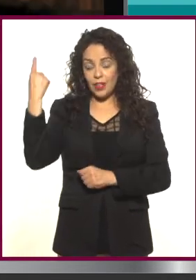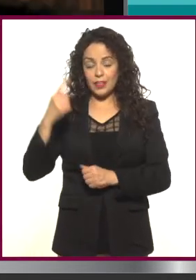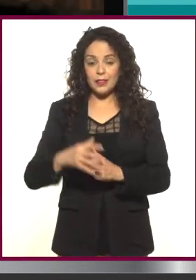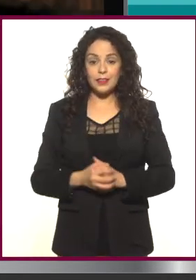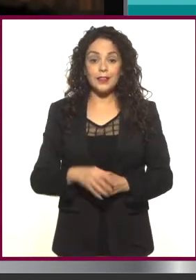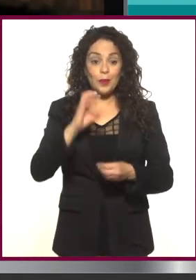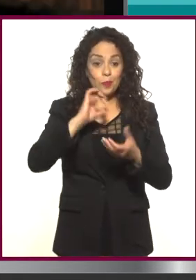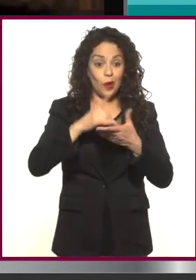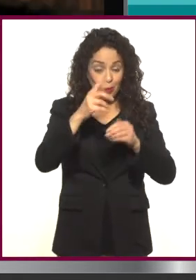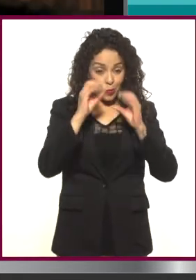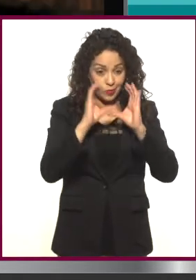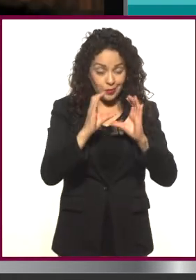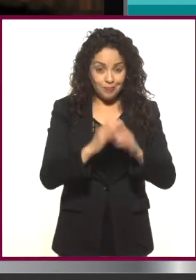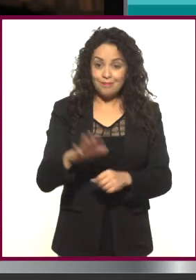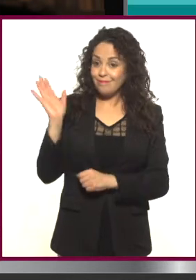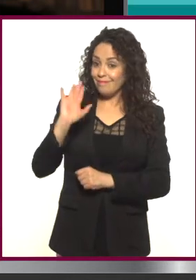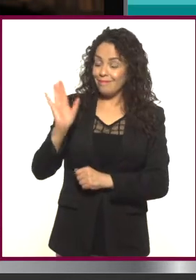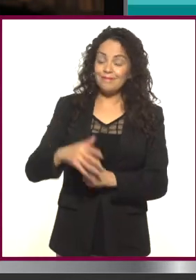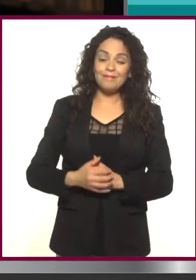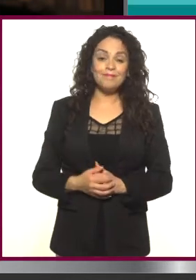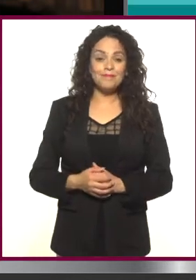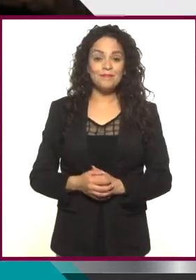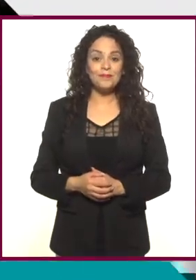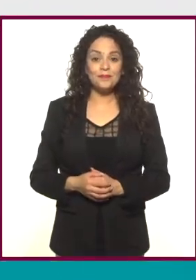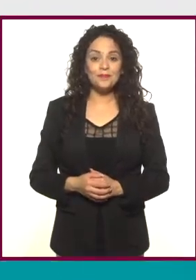Muchas gracias, cuídate mucho. Bye.